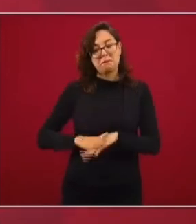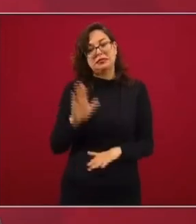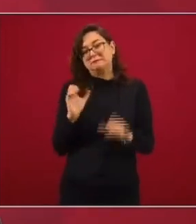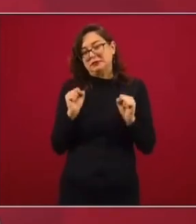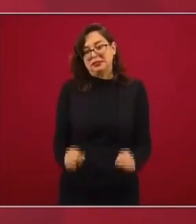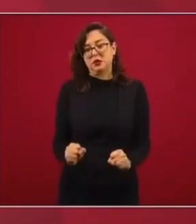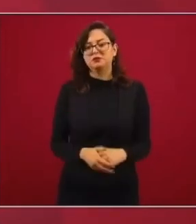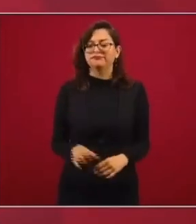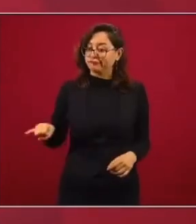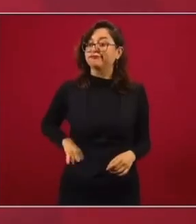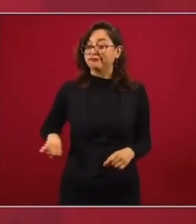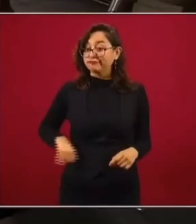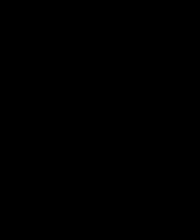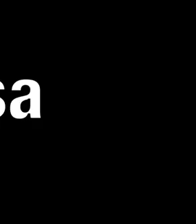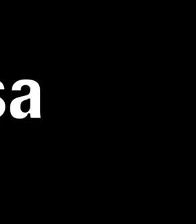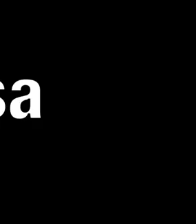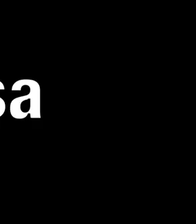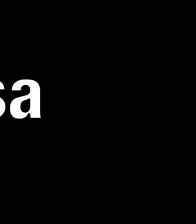Pero es interesante.